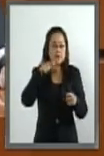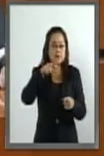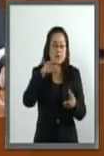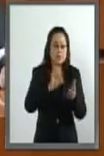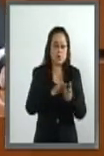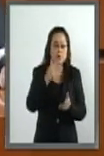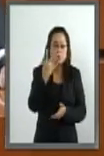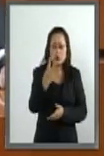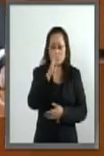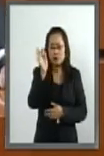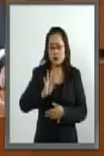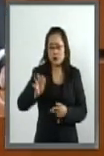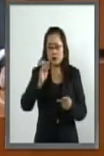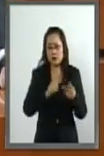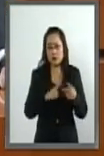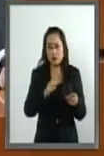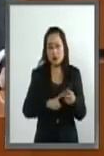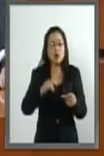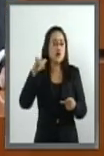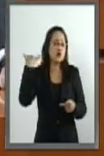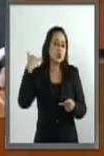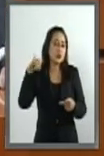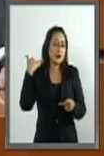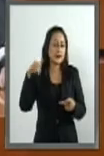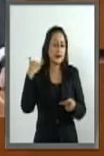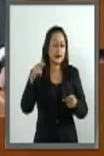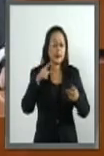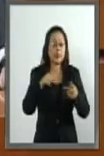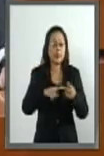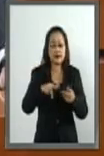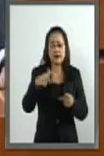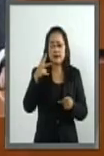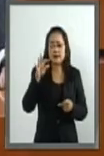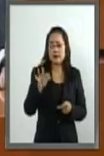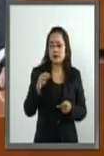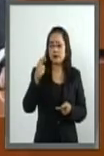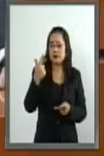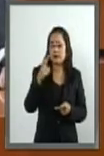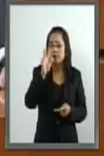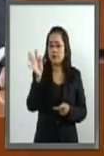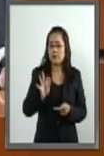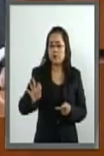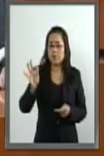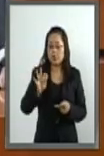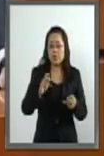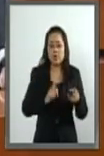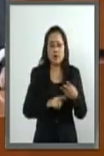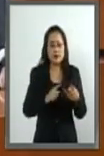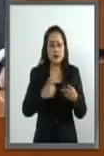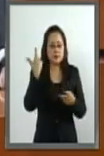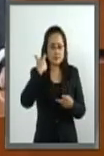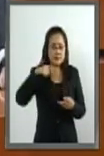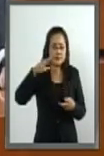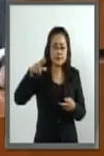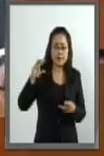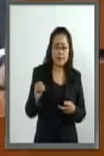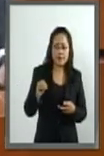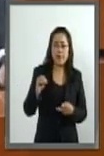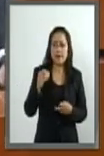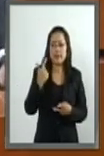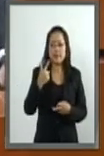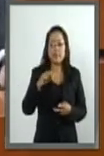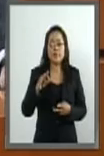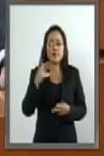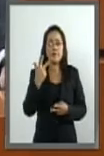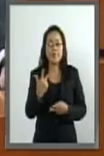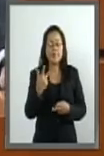.4 millones de personas infecciones. Las entidades federativas con más incidencias.4